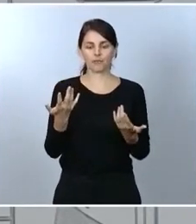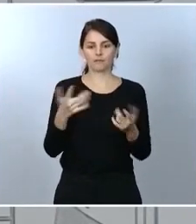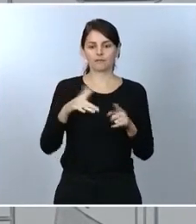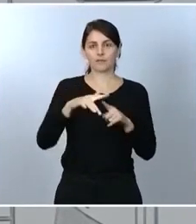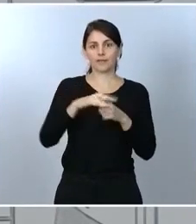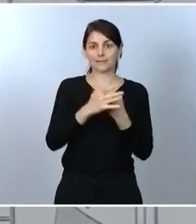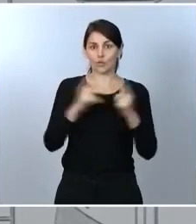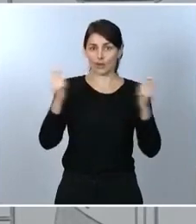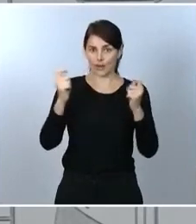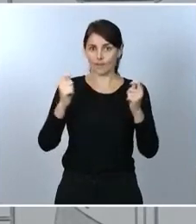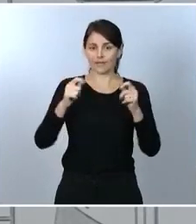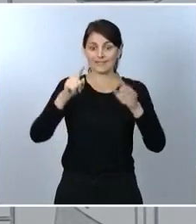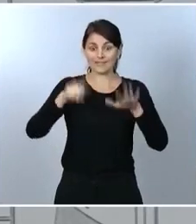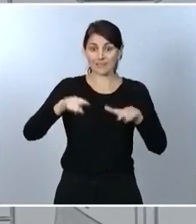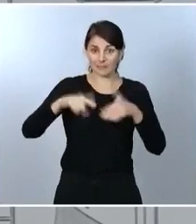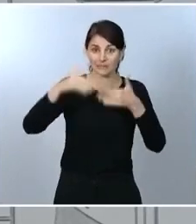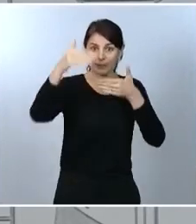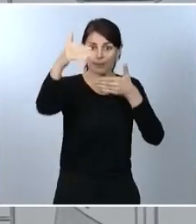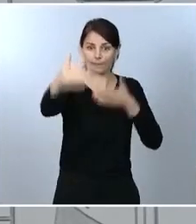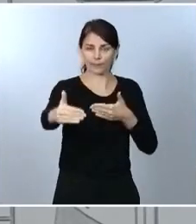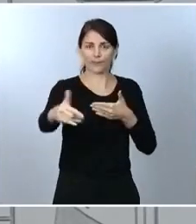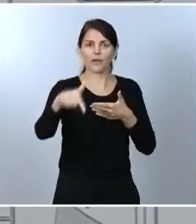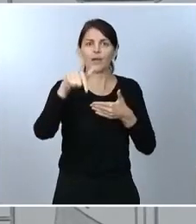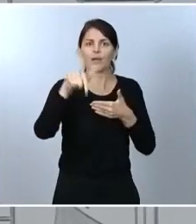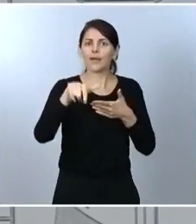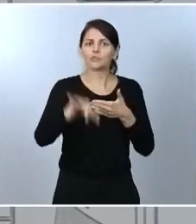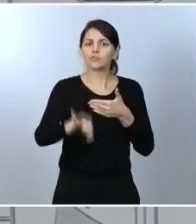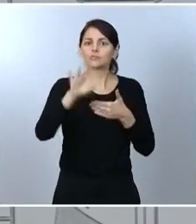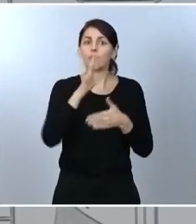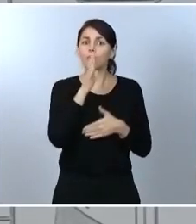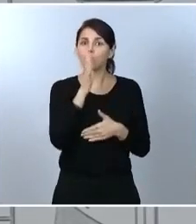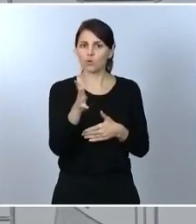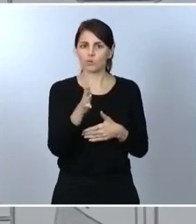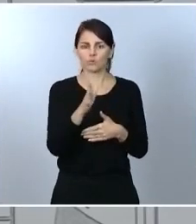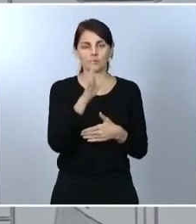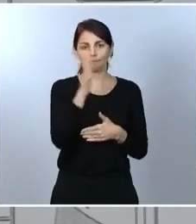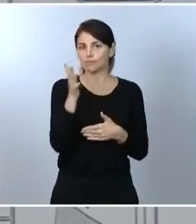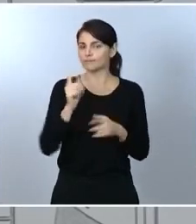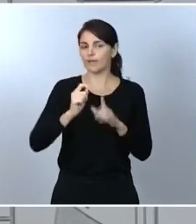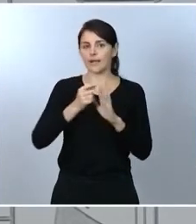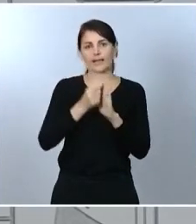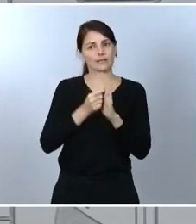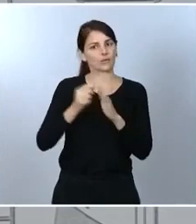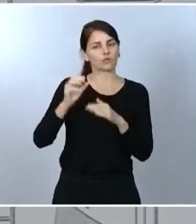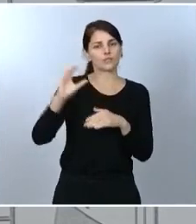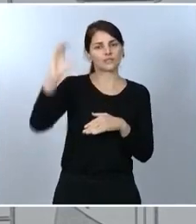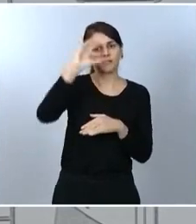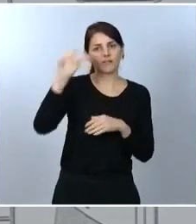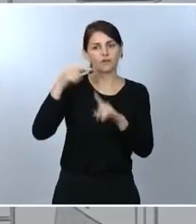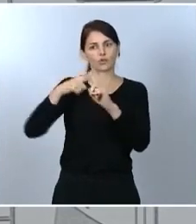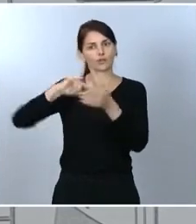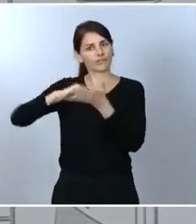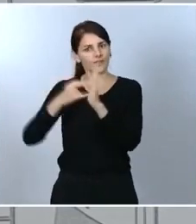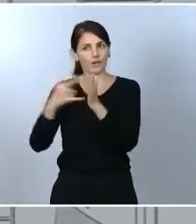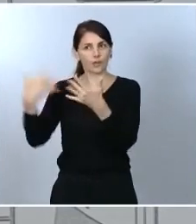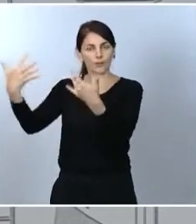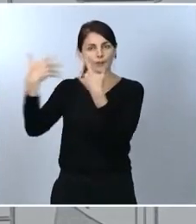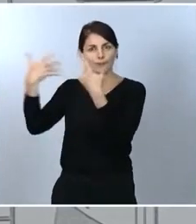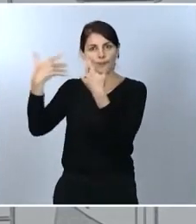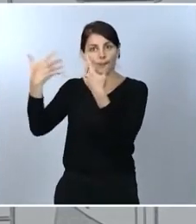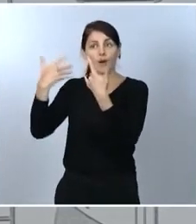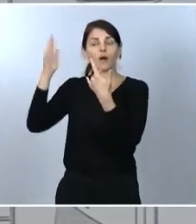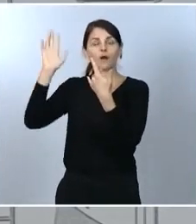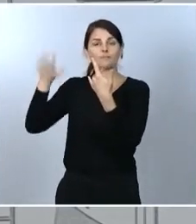el estado de alarma obedece única y exclusivamente a criterios científicos y a criterios técnicos, que son los que nos han marcado unas fechas